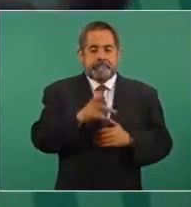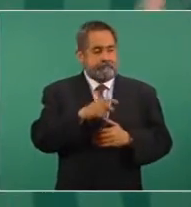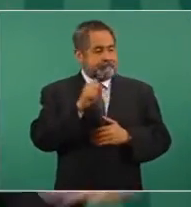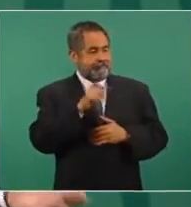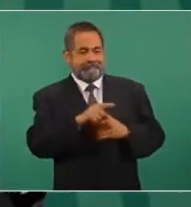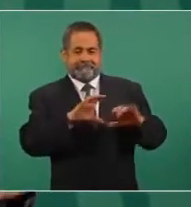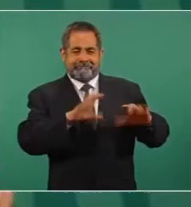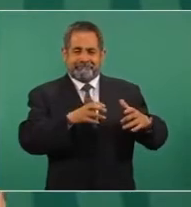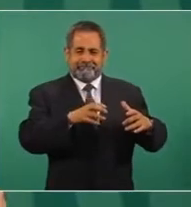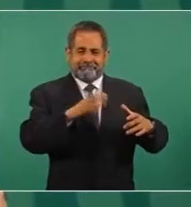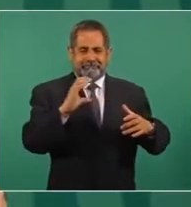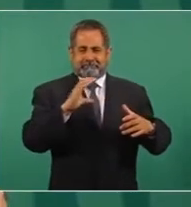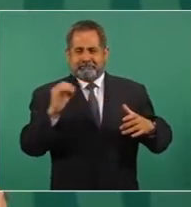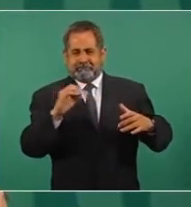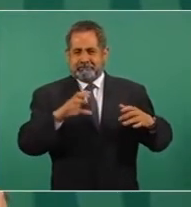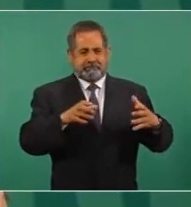mismo corporativo.